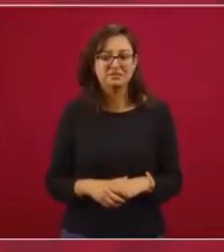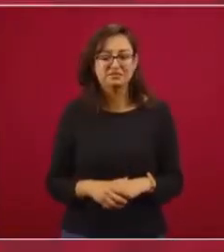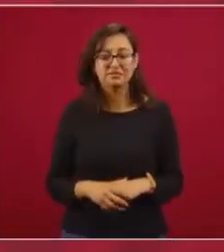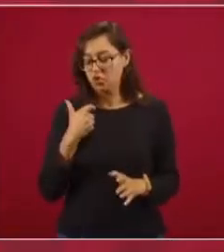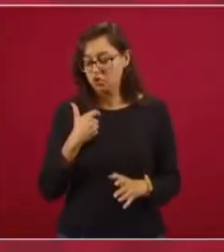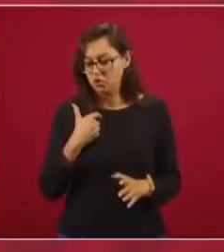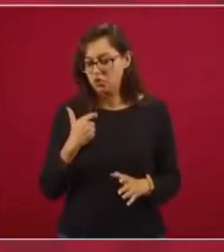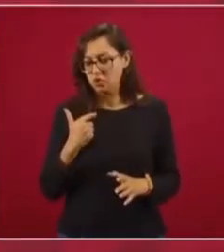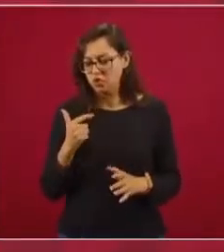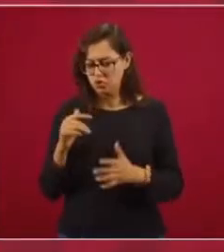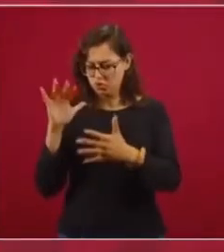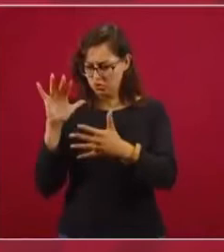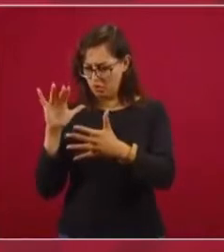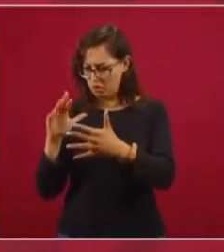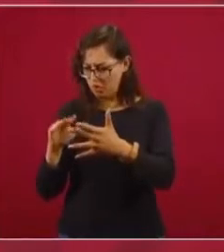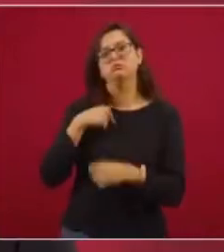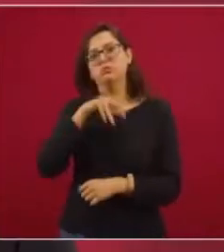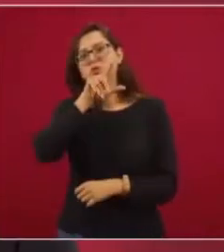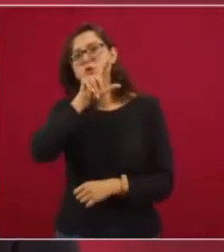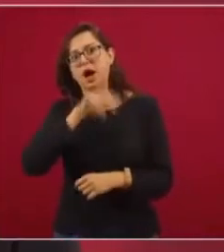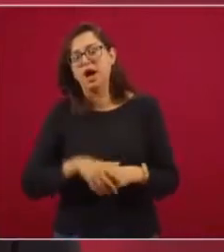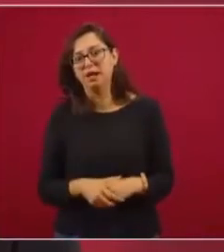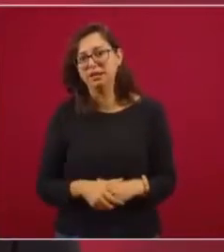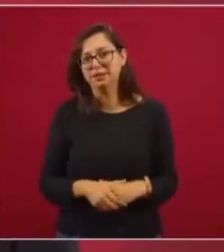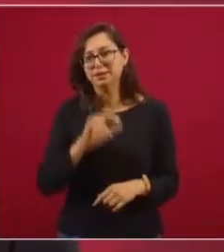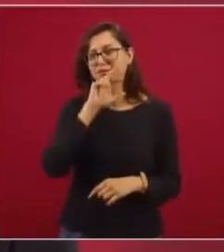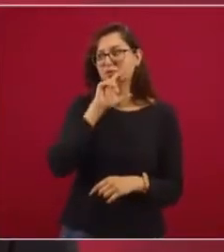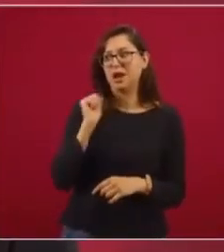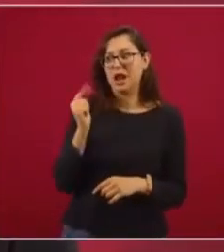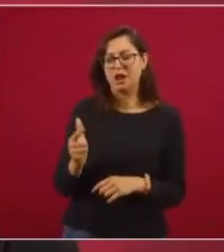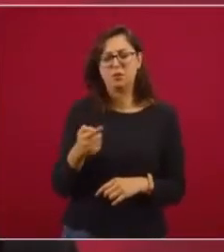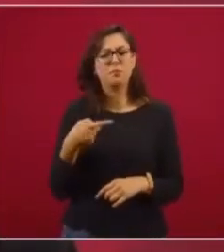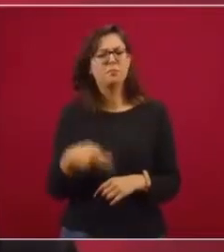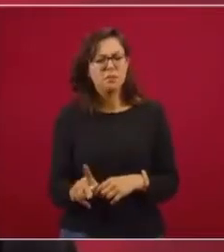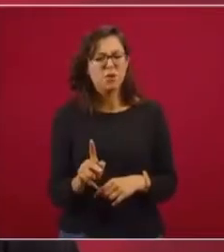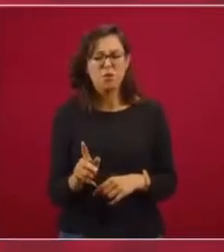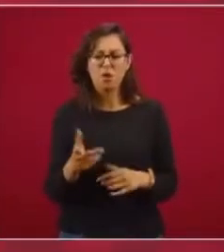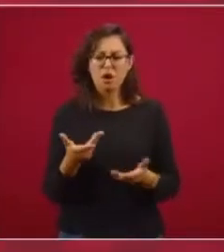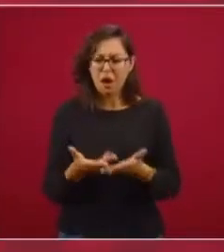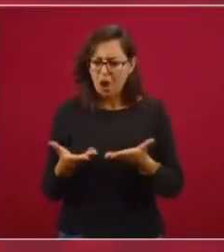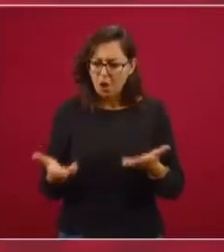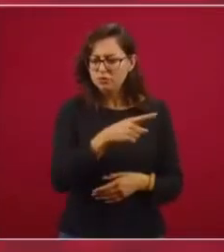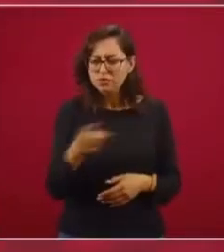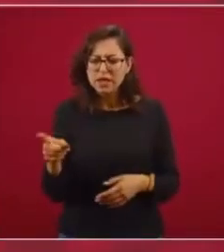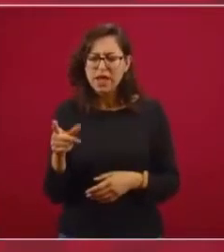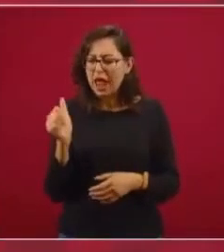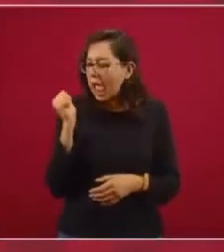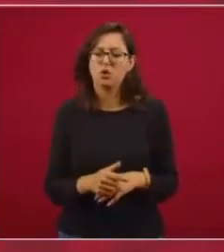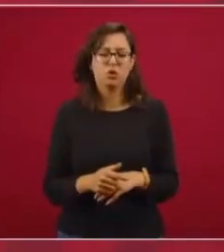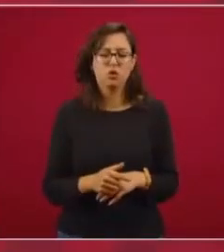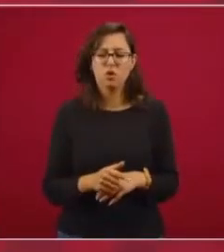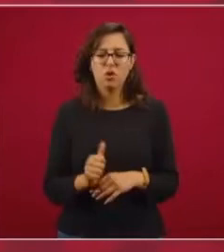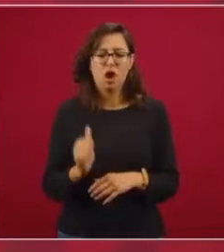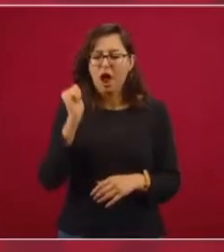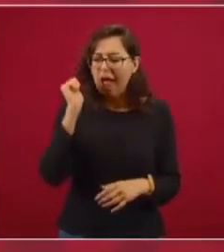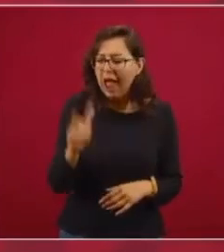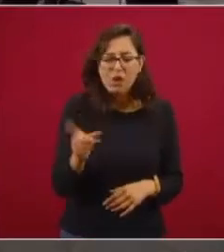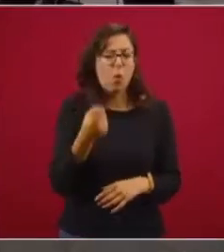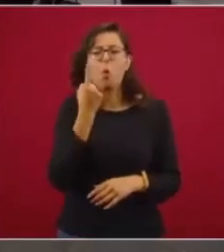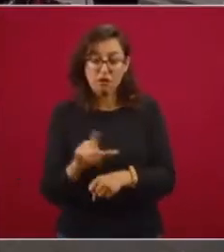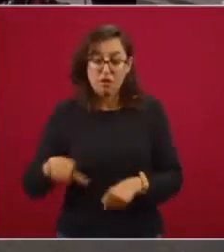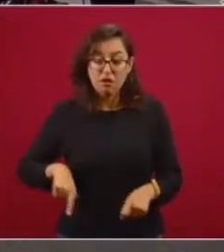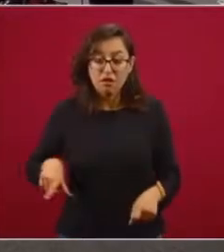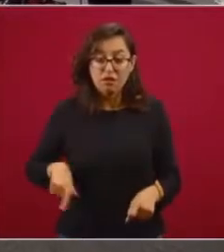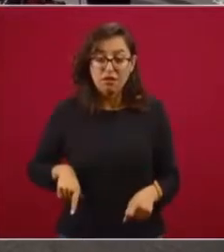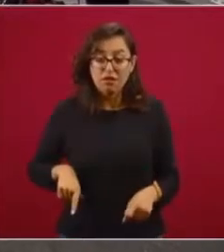yo le llegue una columna a favor del gobierno. ¿Han ustedes leído últimamente una columna a favor de lo que estamos